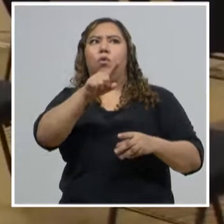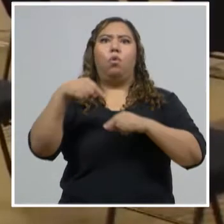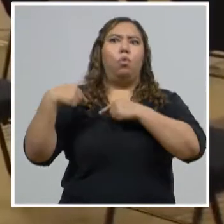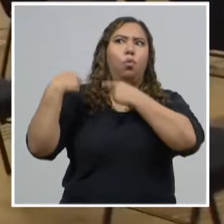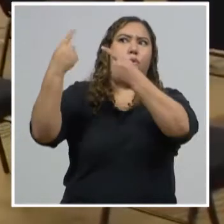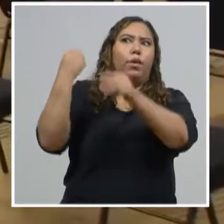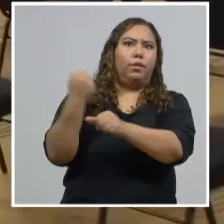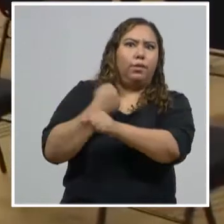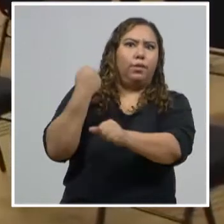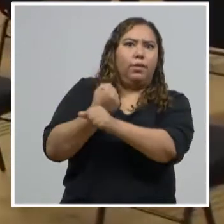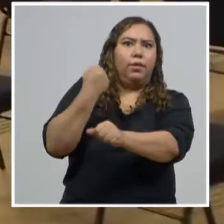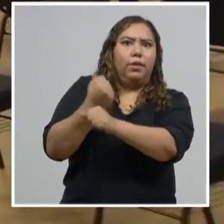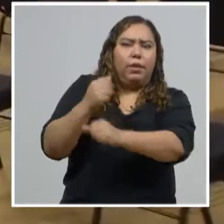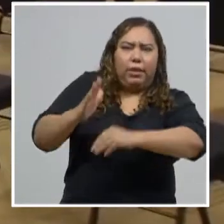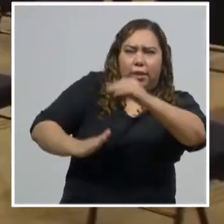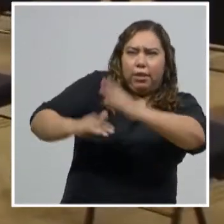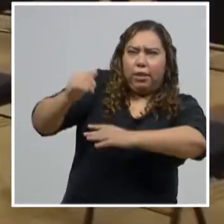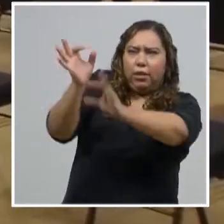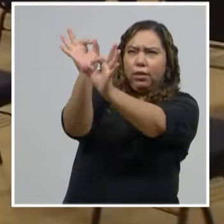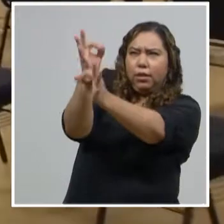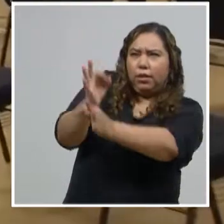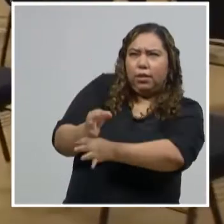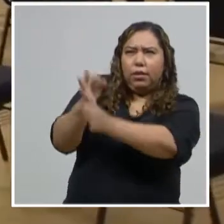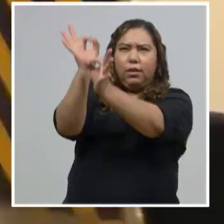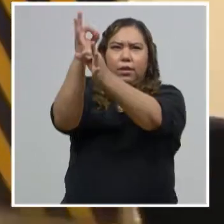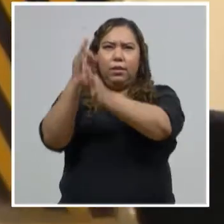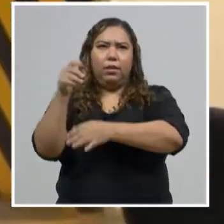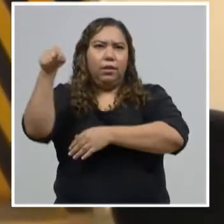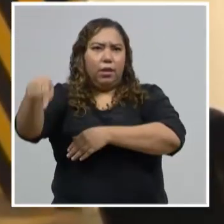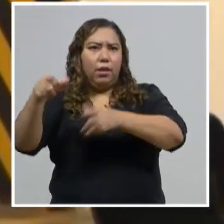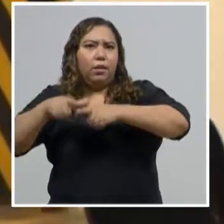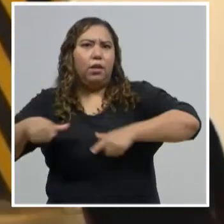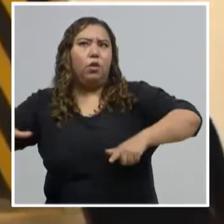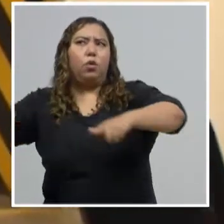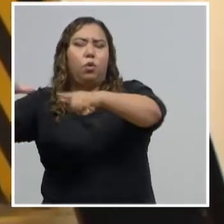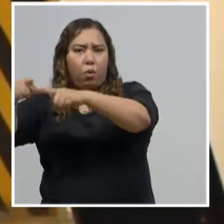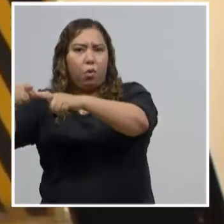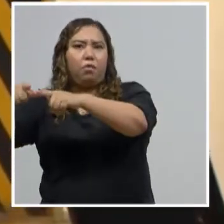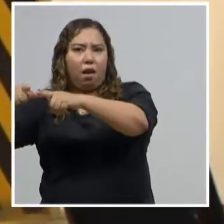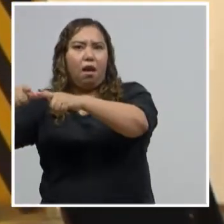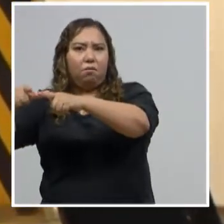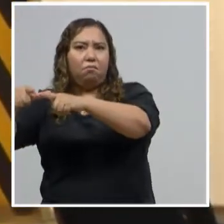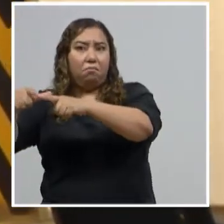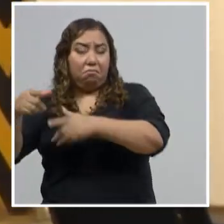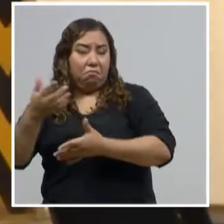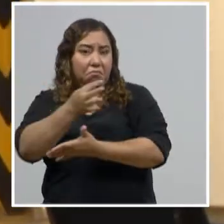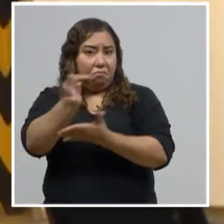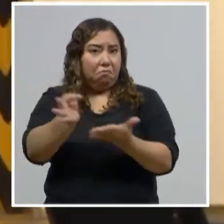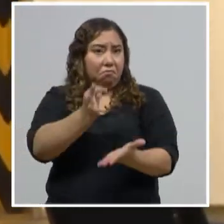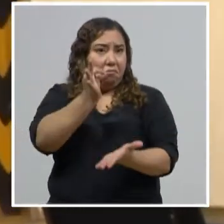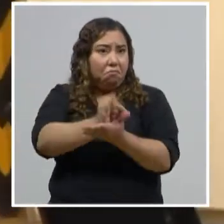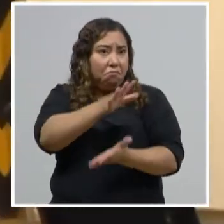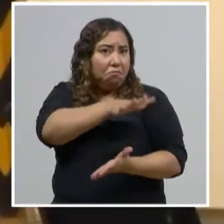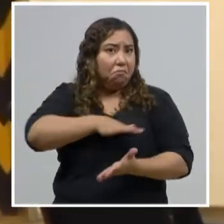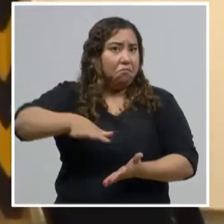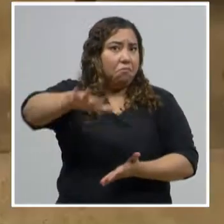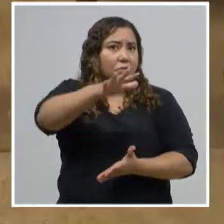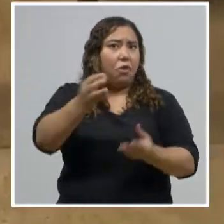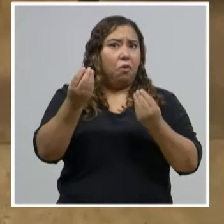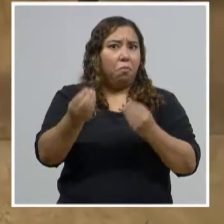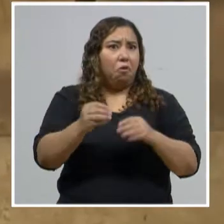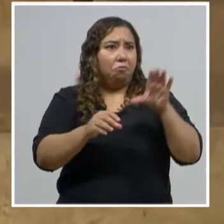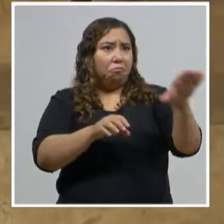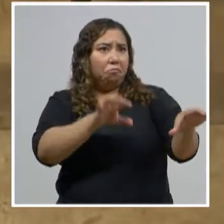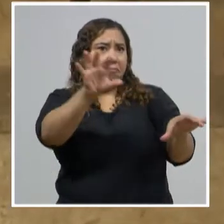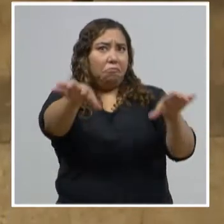disponible este lugar que va a sumarse a los otros lugares que ya están dispuestos acá en la ciudad capital. Esto sin